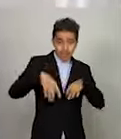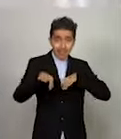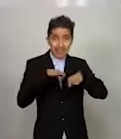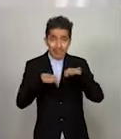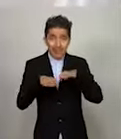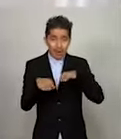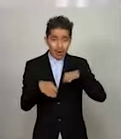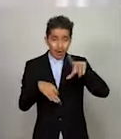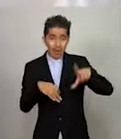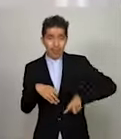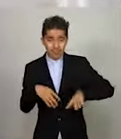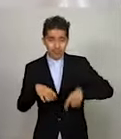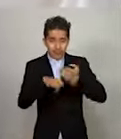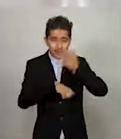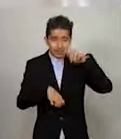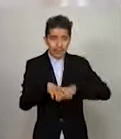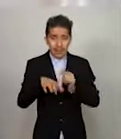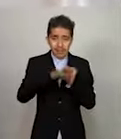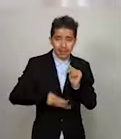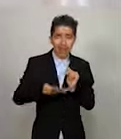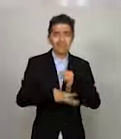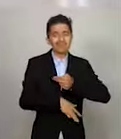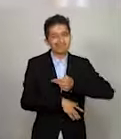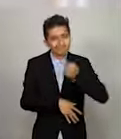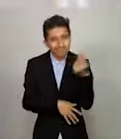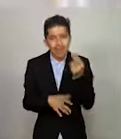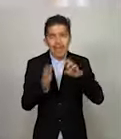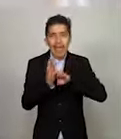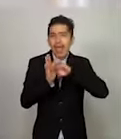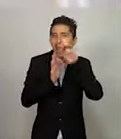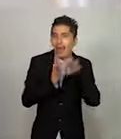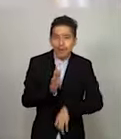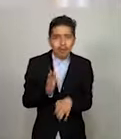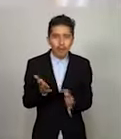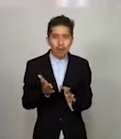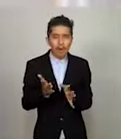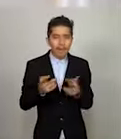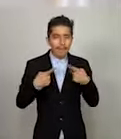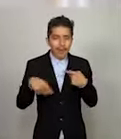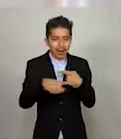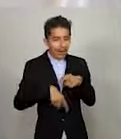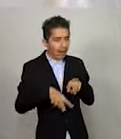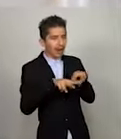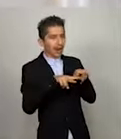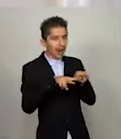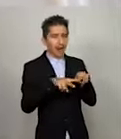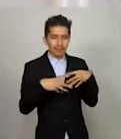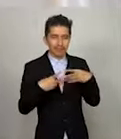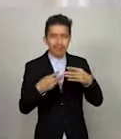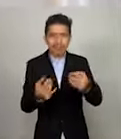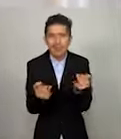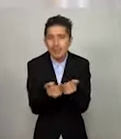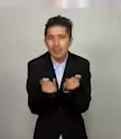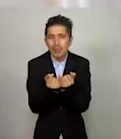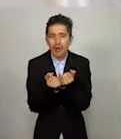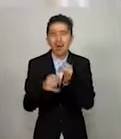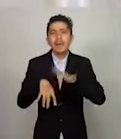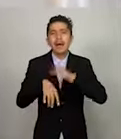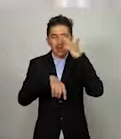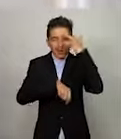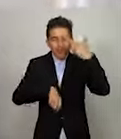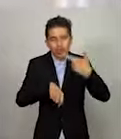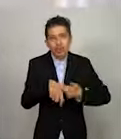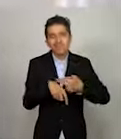servidores públicos, como funcionarios del gobierno del Estado, debemos de poner el ejemplo y debemos de ser los más responsables,